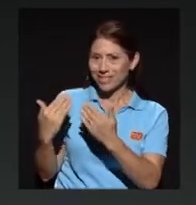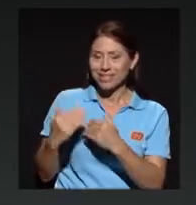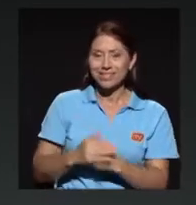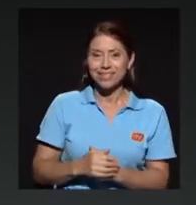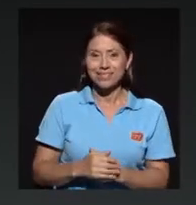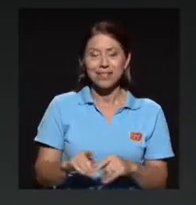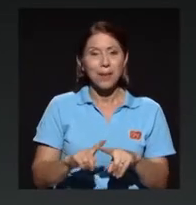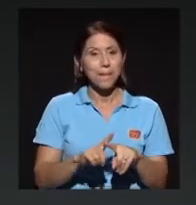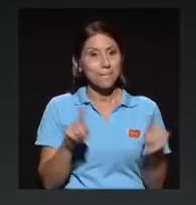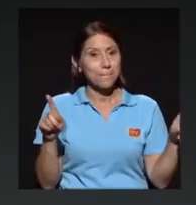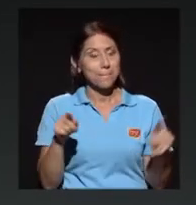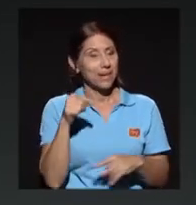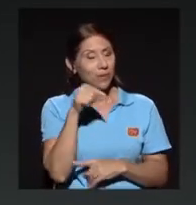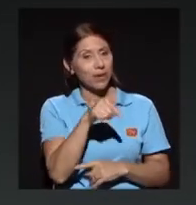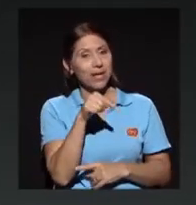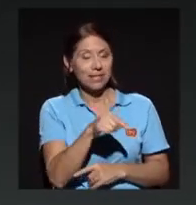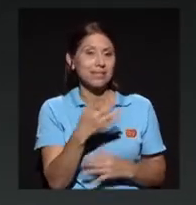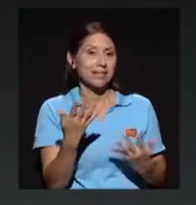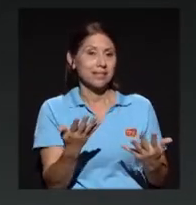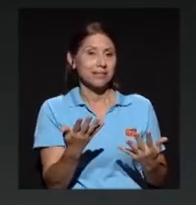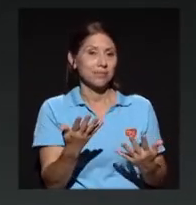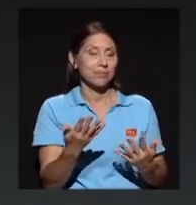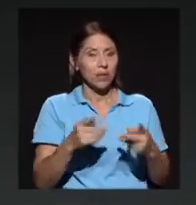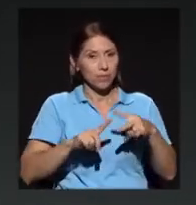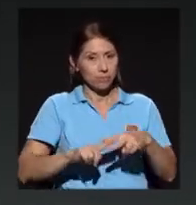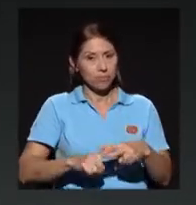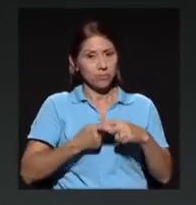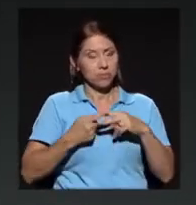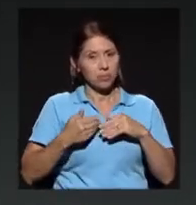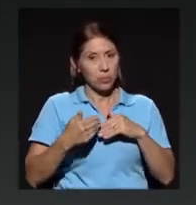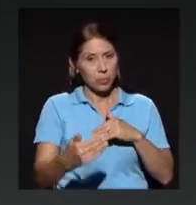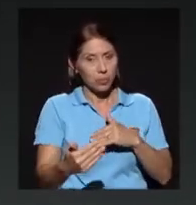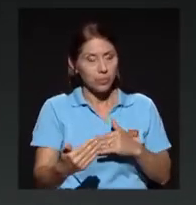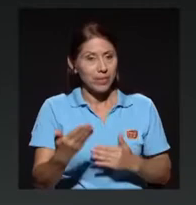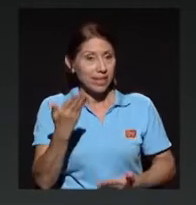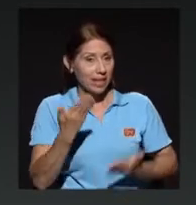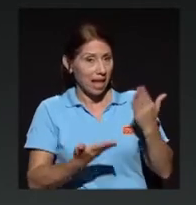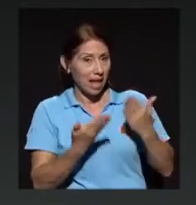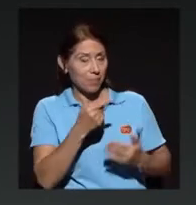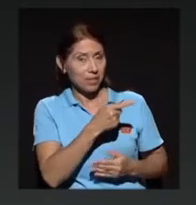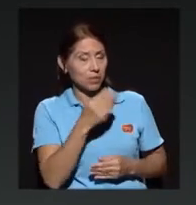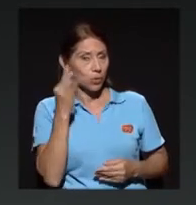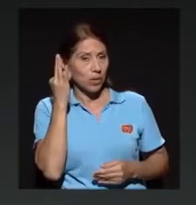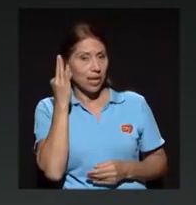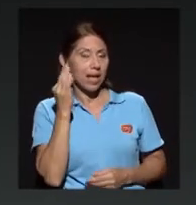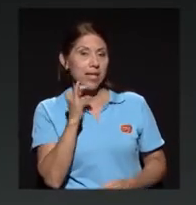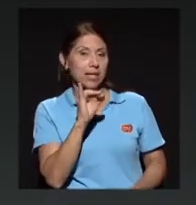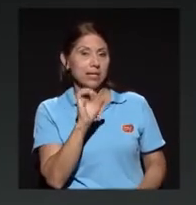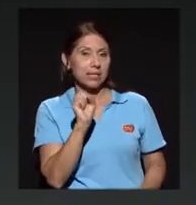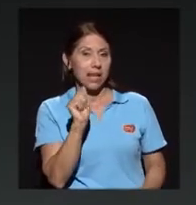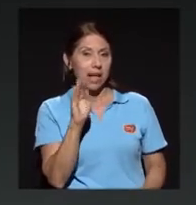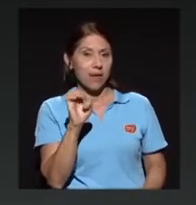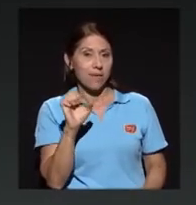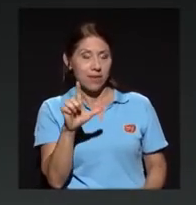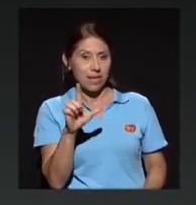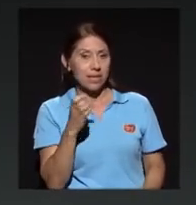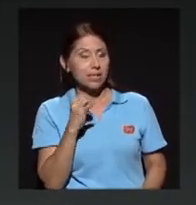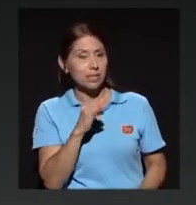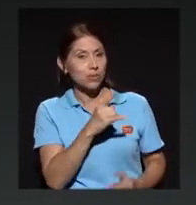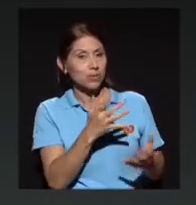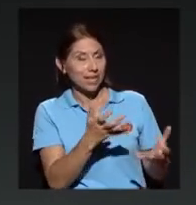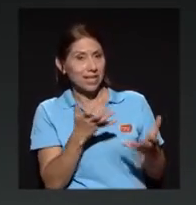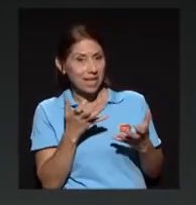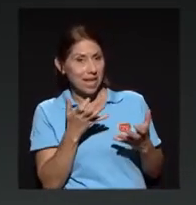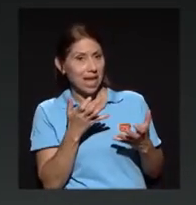Pero ese es un poco el punto de arranque. Y tal vez, doña Isabel, si usted quiere